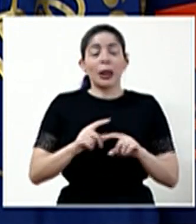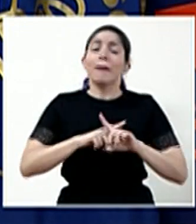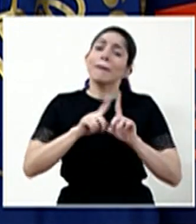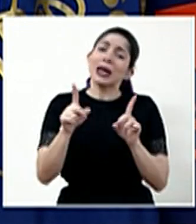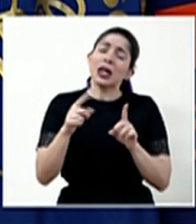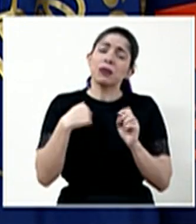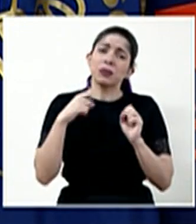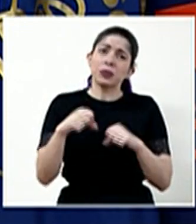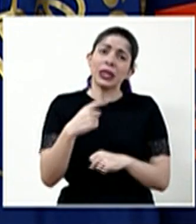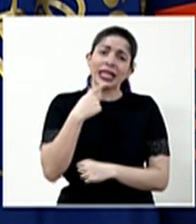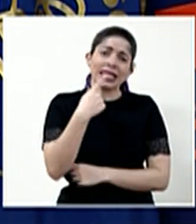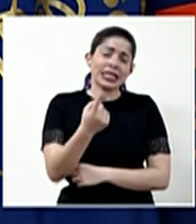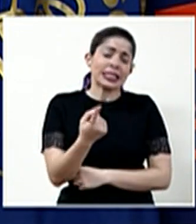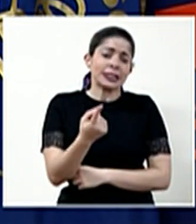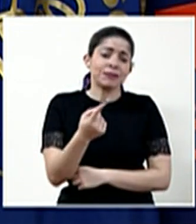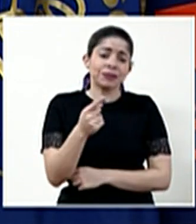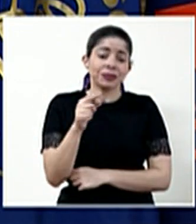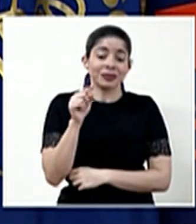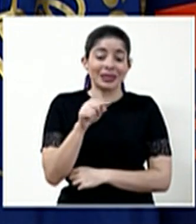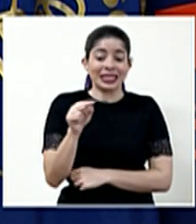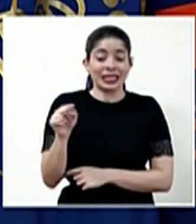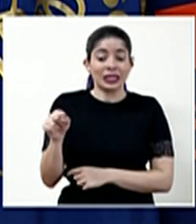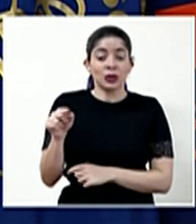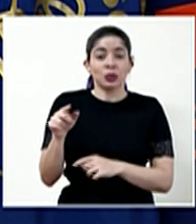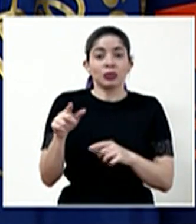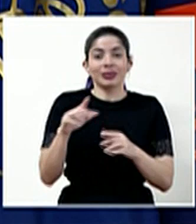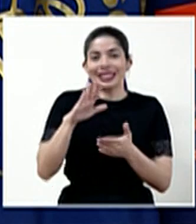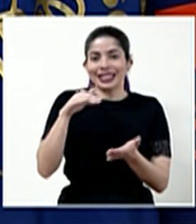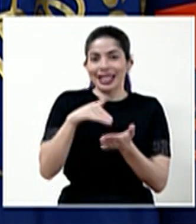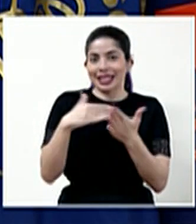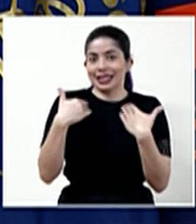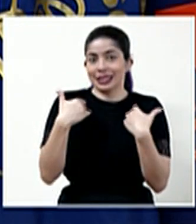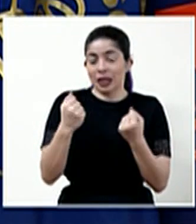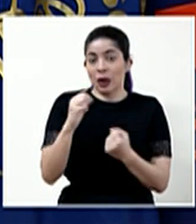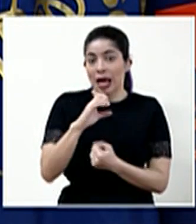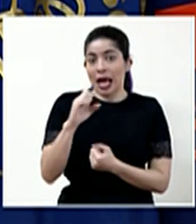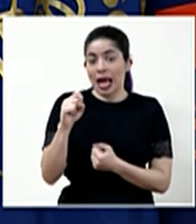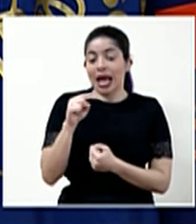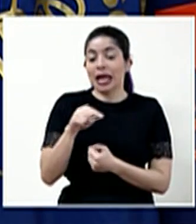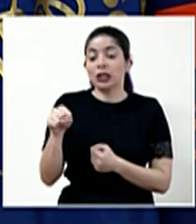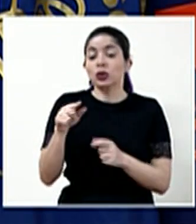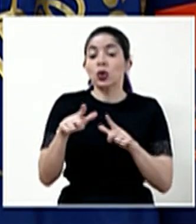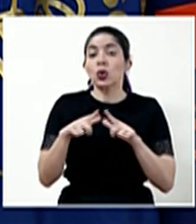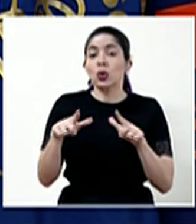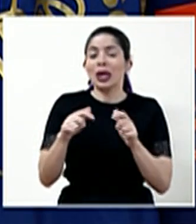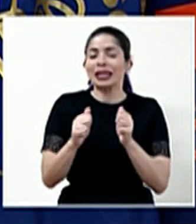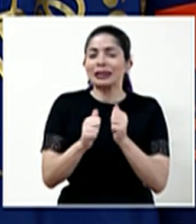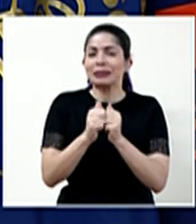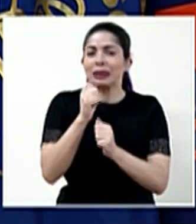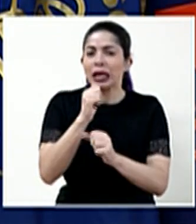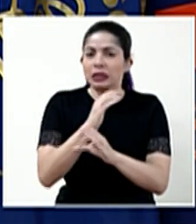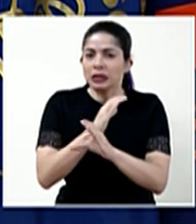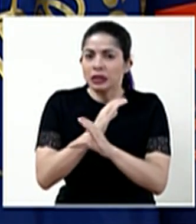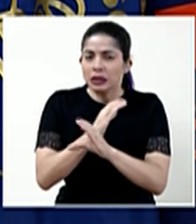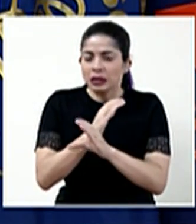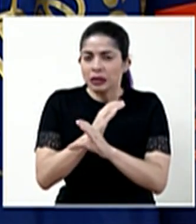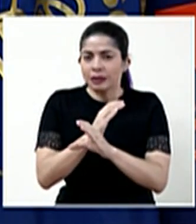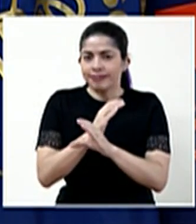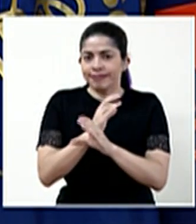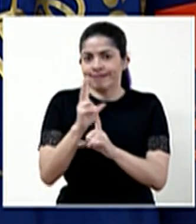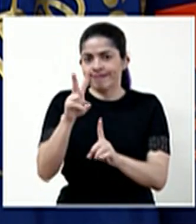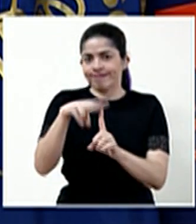diría que es de los lugares, los centros de salud de la Caja, que más cuidado vamos a tener